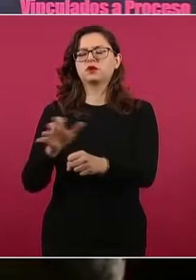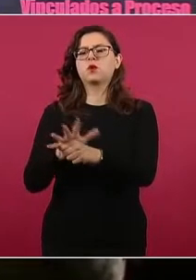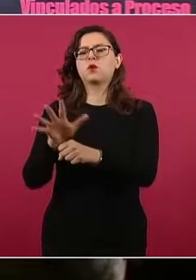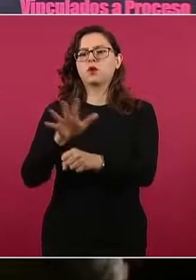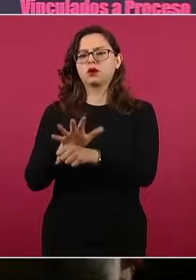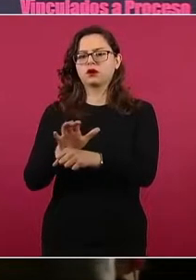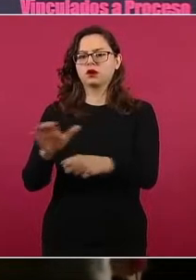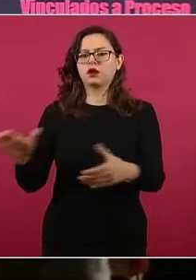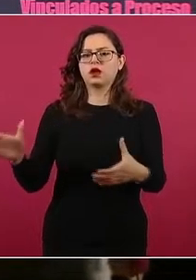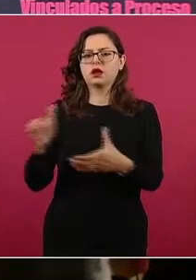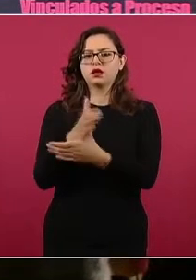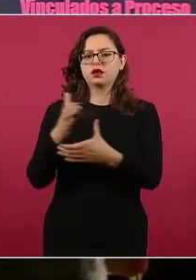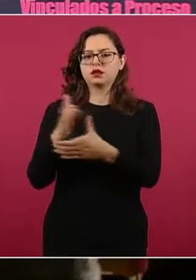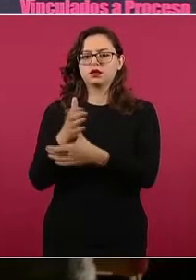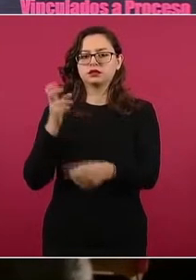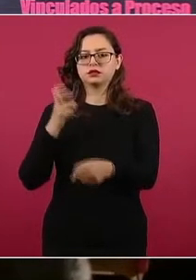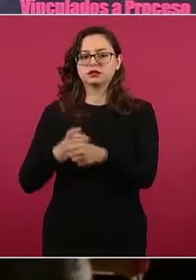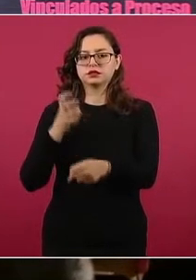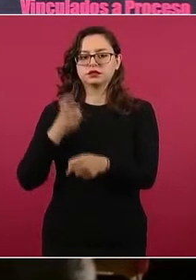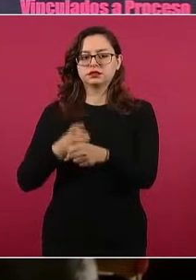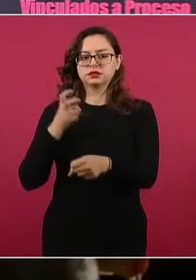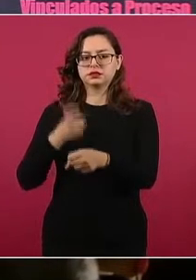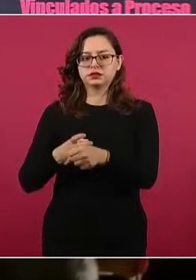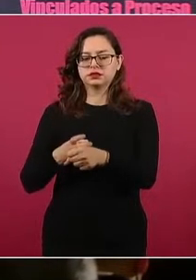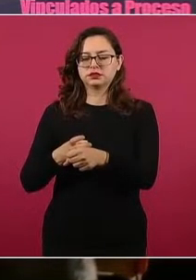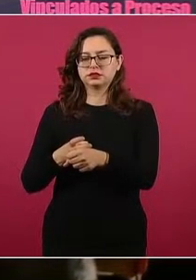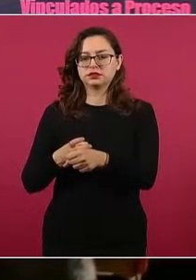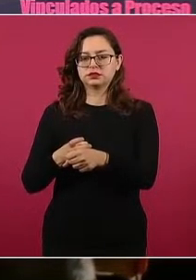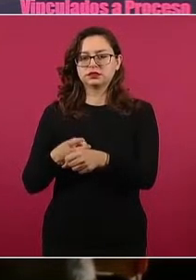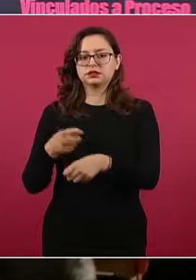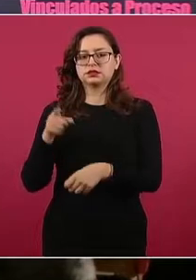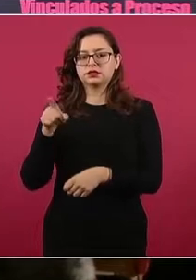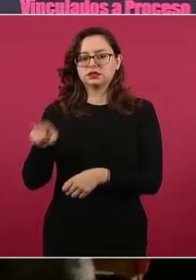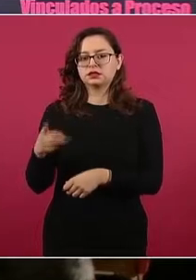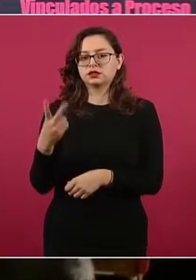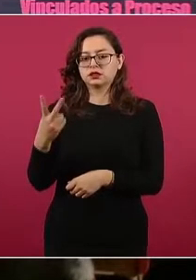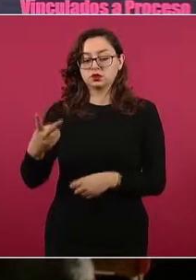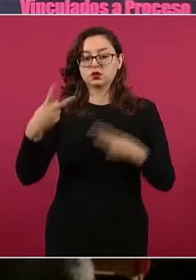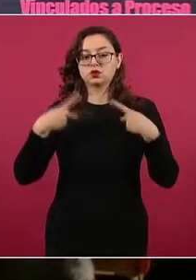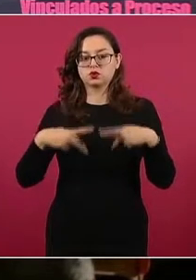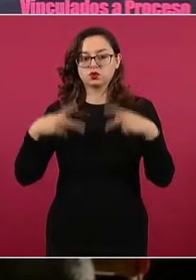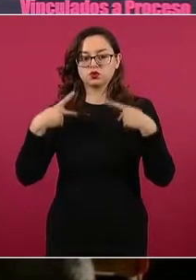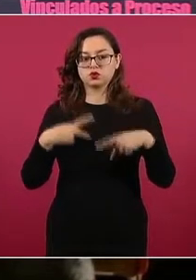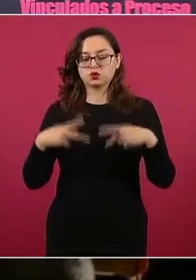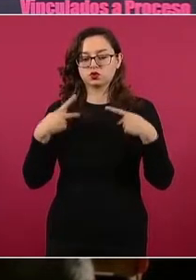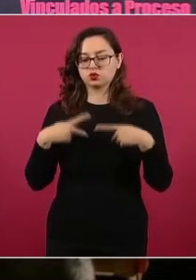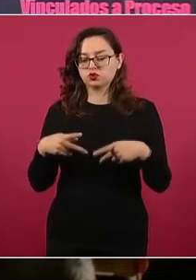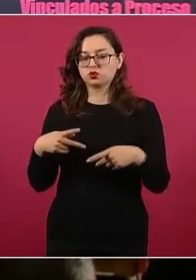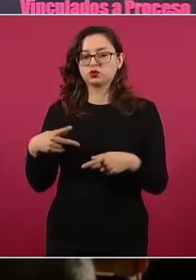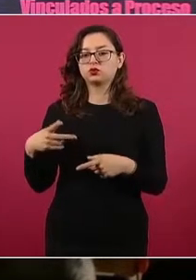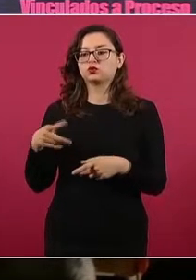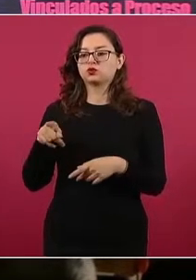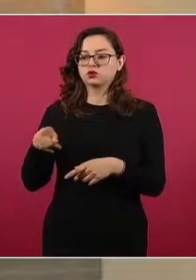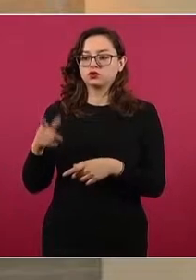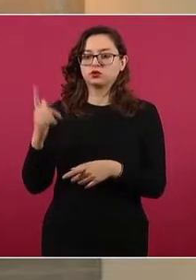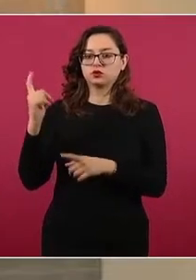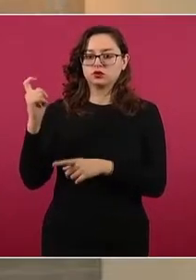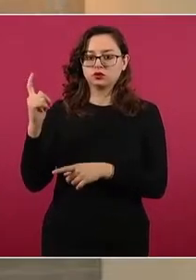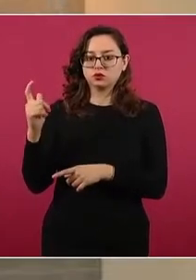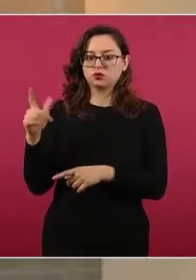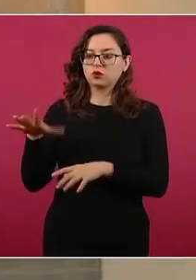Teresita, donde se logró la detención en flagrancia de dos personas con armas de fuego y